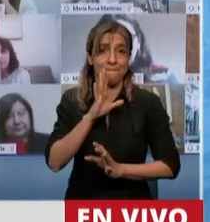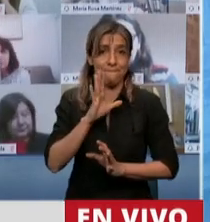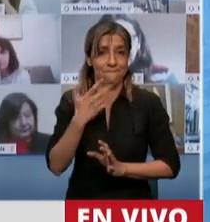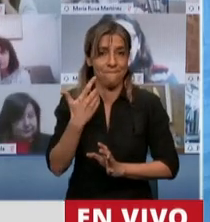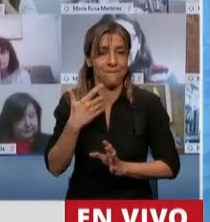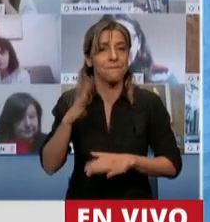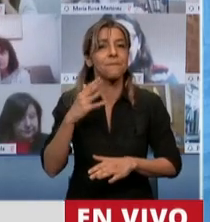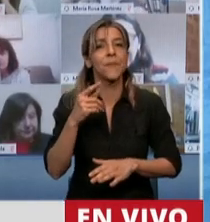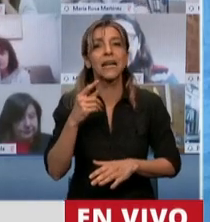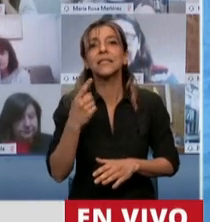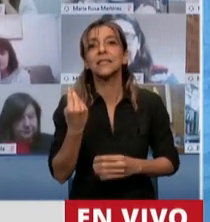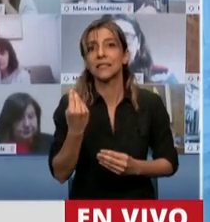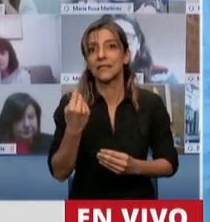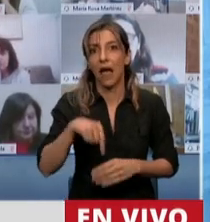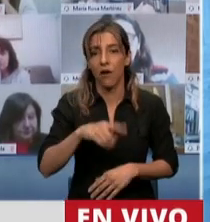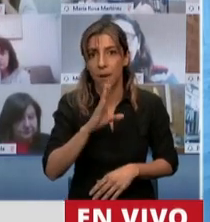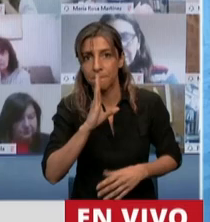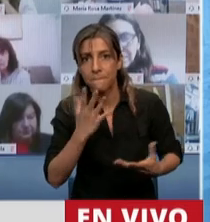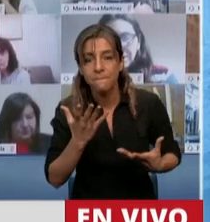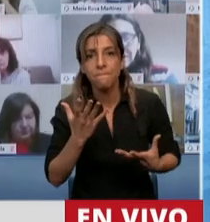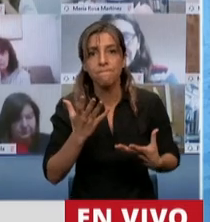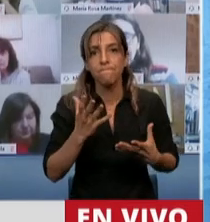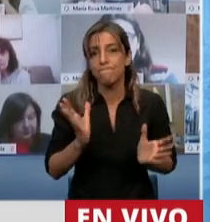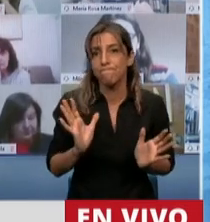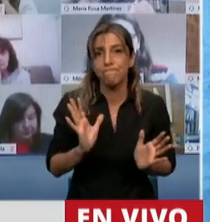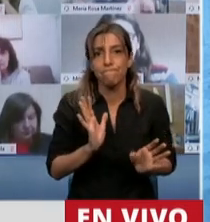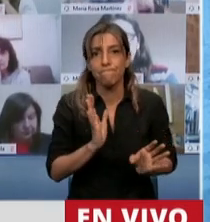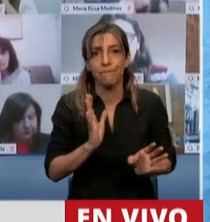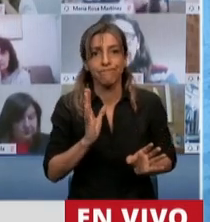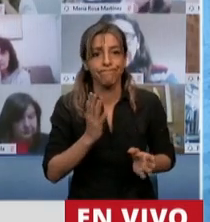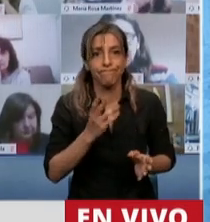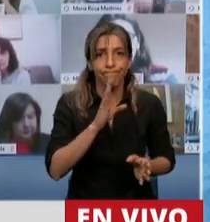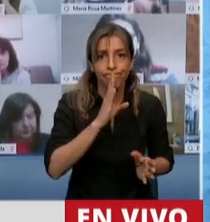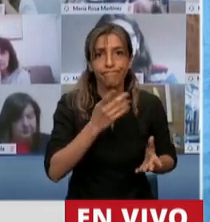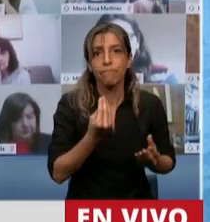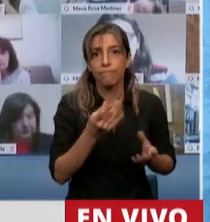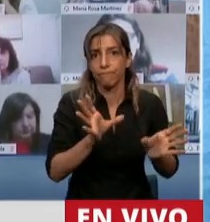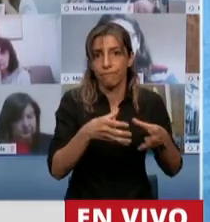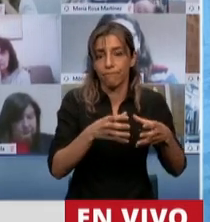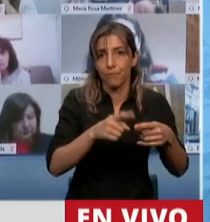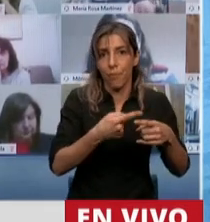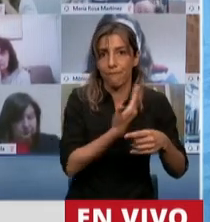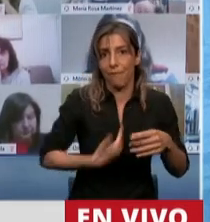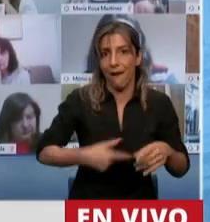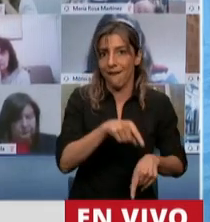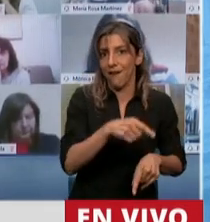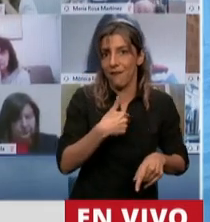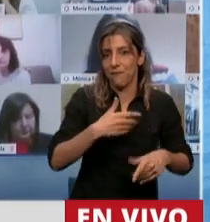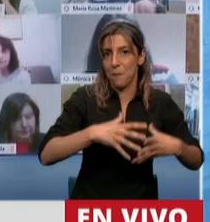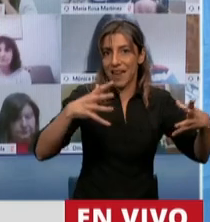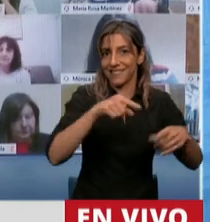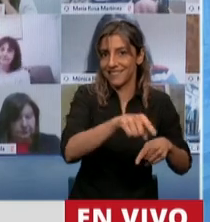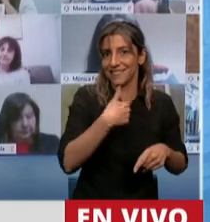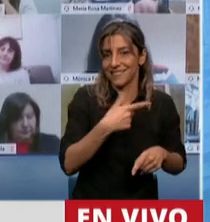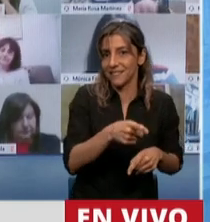es el que le marca el ritmo. Entonces, como renunciaron a la política, tienen que renunciar al debate parlamentario, sobre